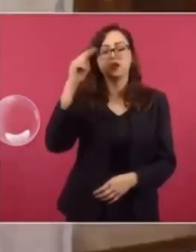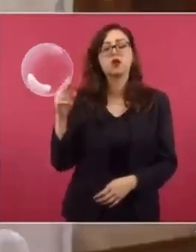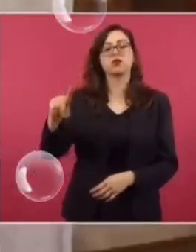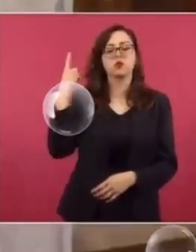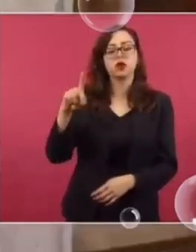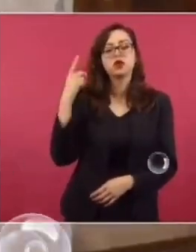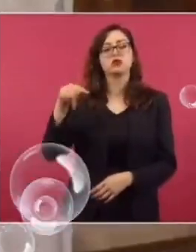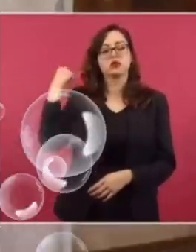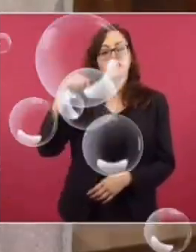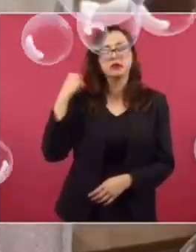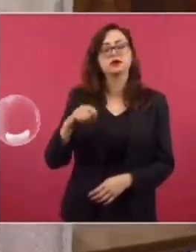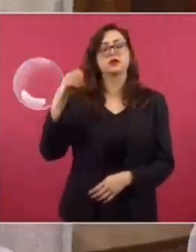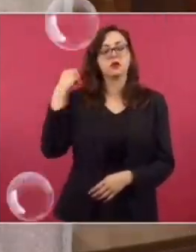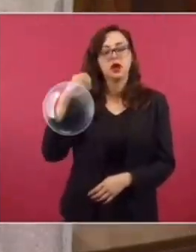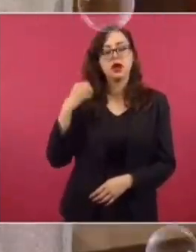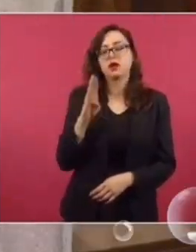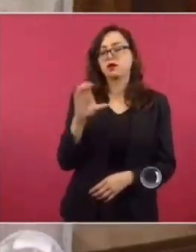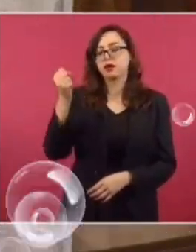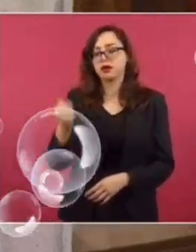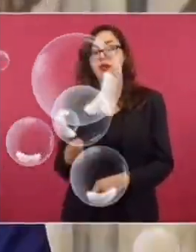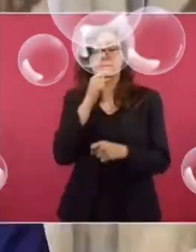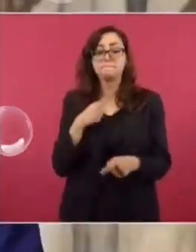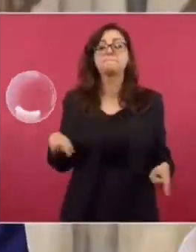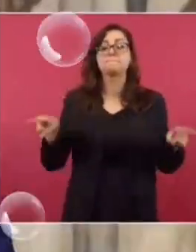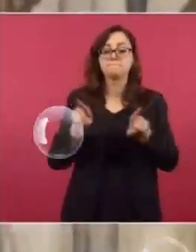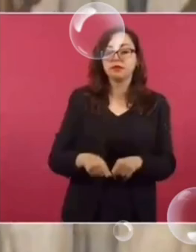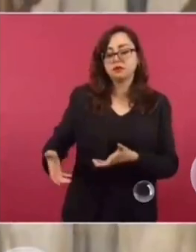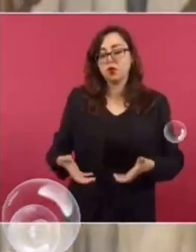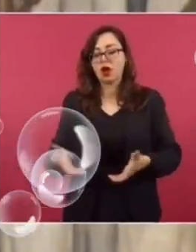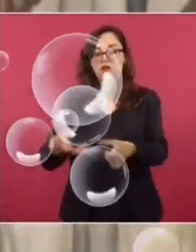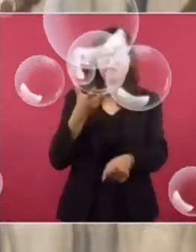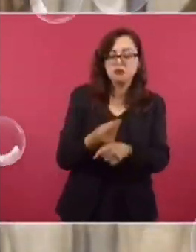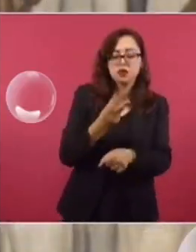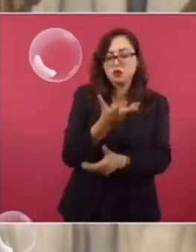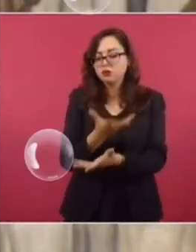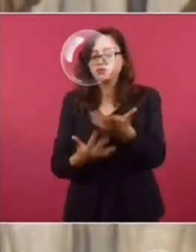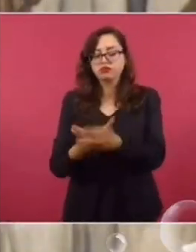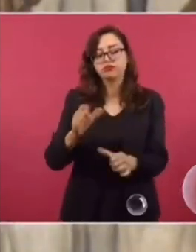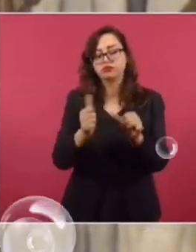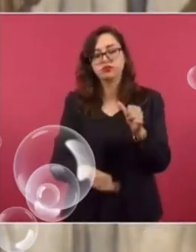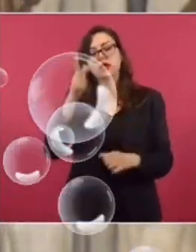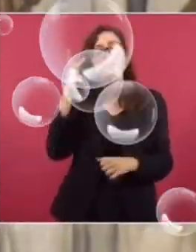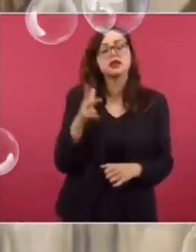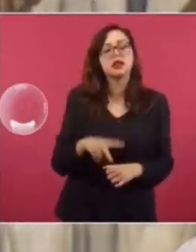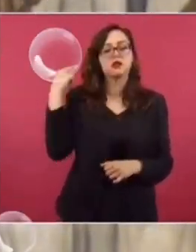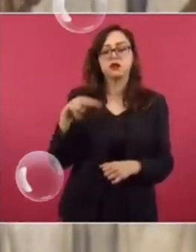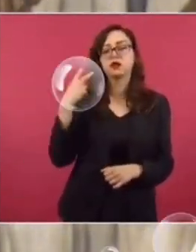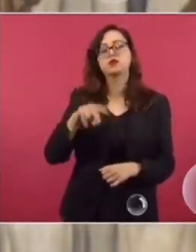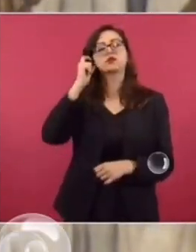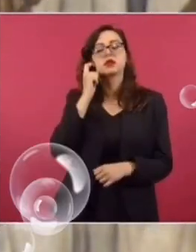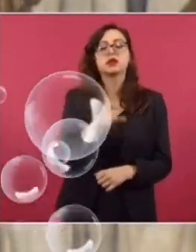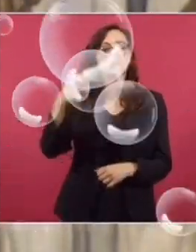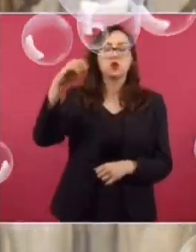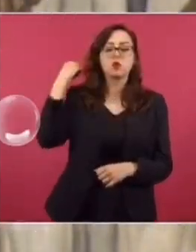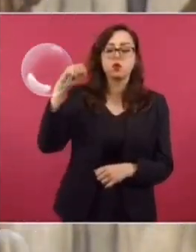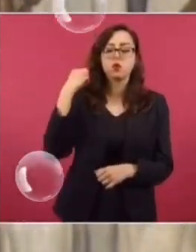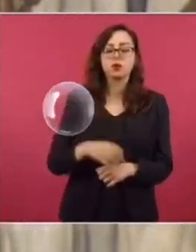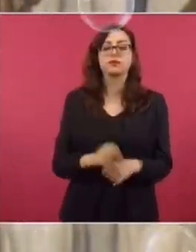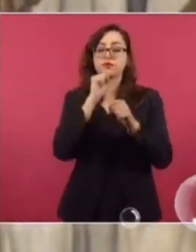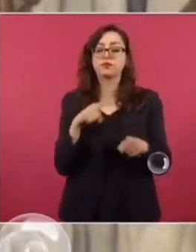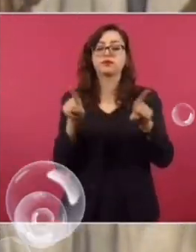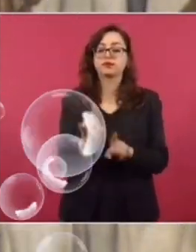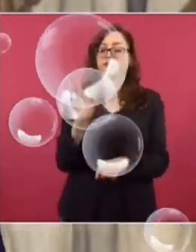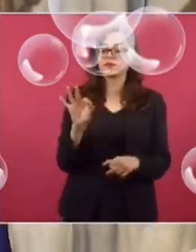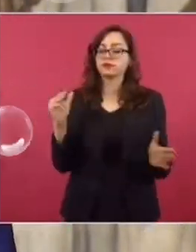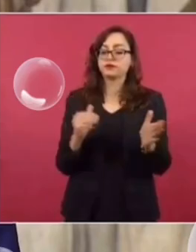Oaxaca y Baja California Sur y los caminos artesanales de concreto y mano de obra comunitaria de Hidalgo, Veracruz, Guerrero, Oaxaca, así como la construcción de